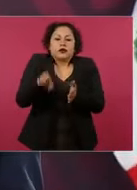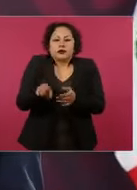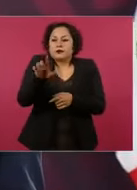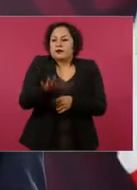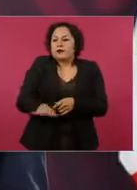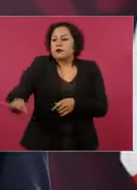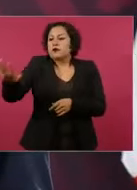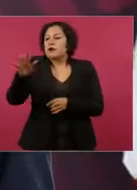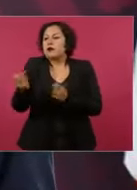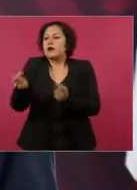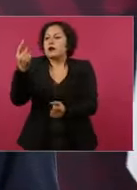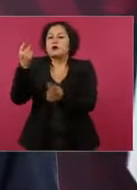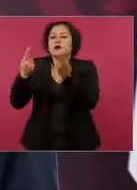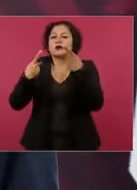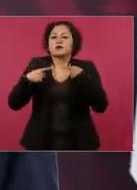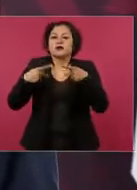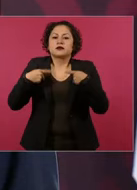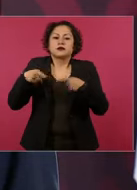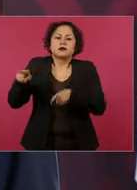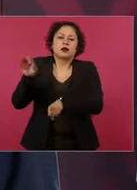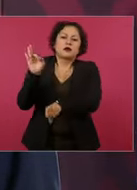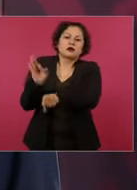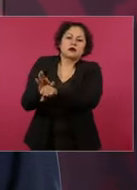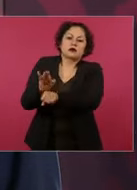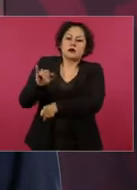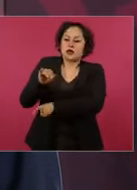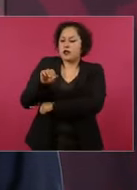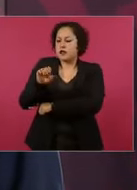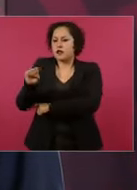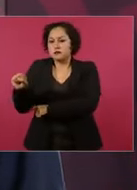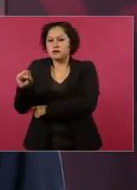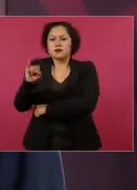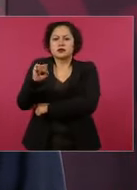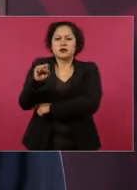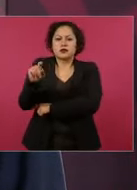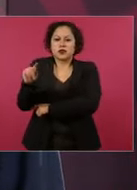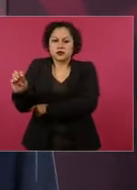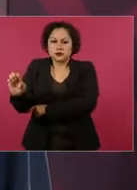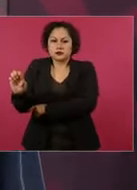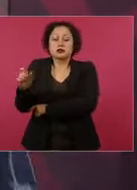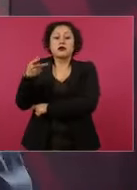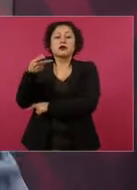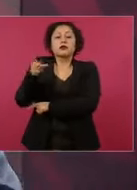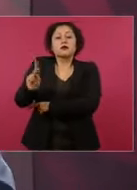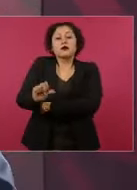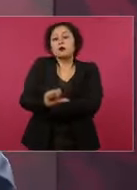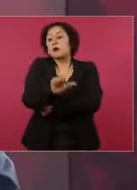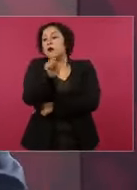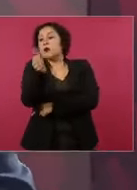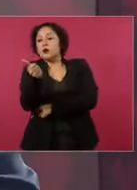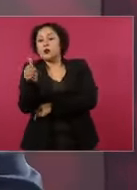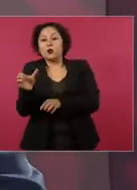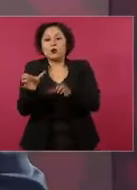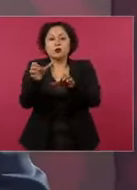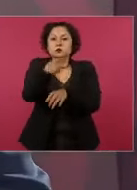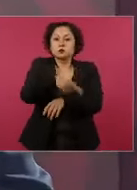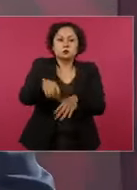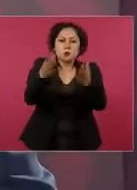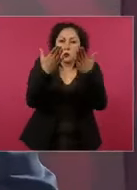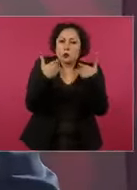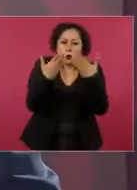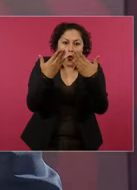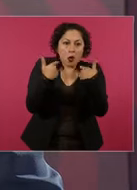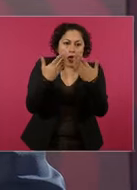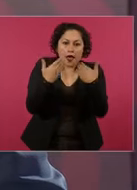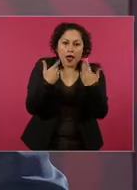es como la mitad de la población, alrededor de 50,